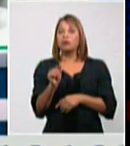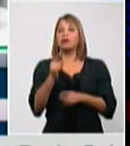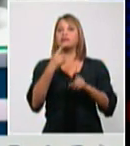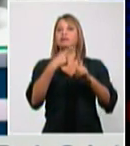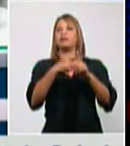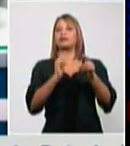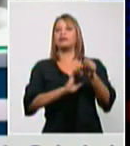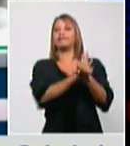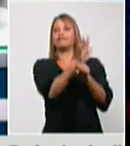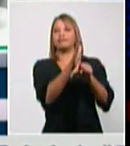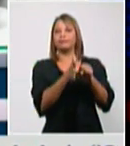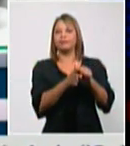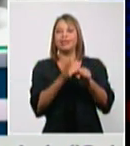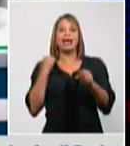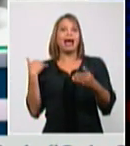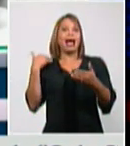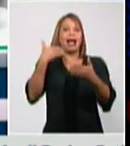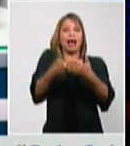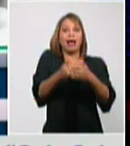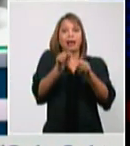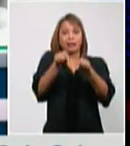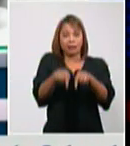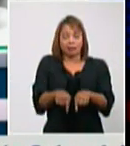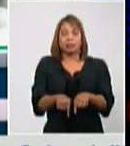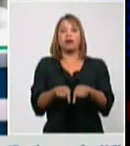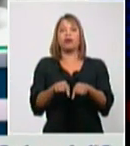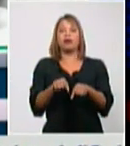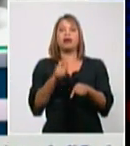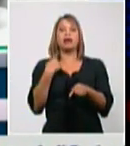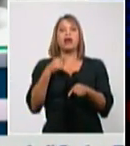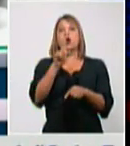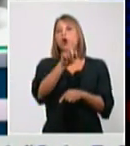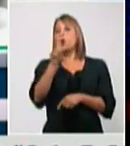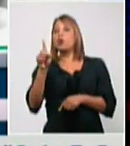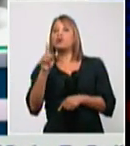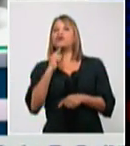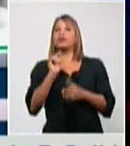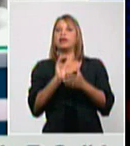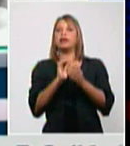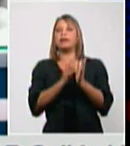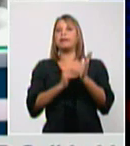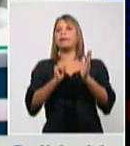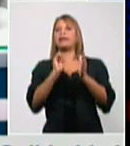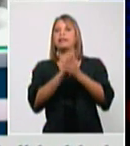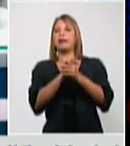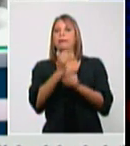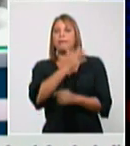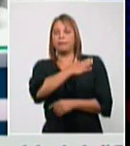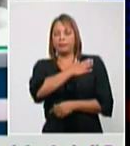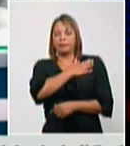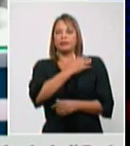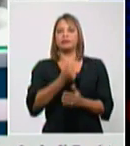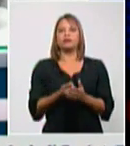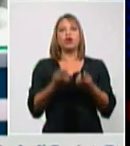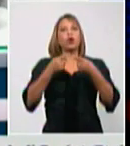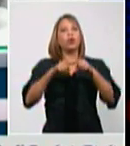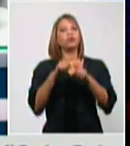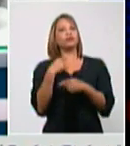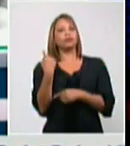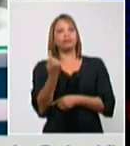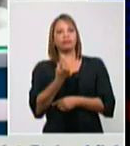enfermedad desde el inicio de la epidemia el pasado 11 de marzo. Me acompañará en esta primera media hora